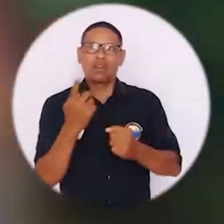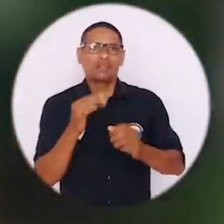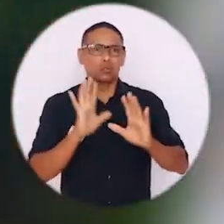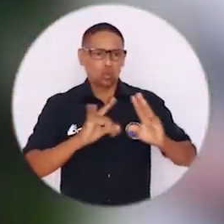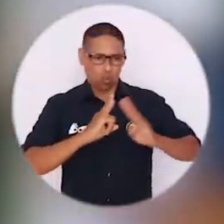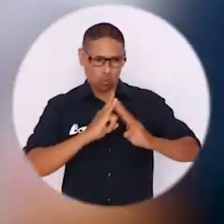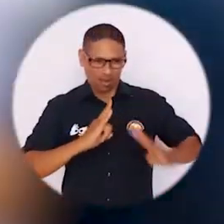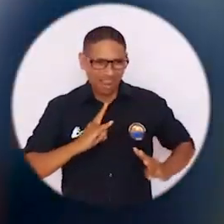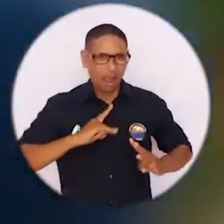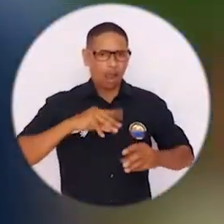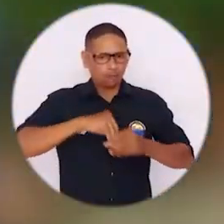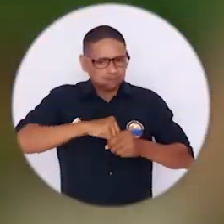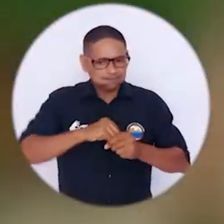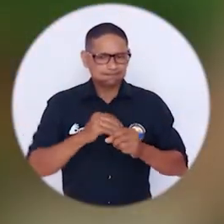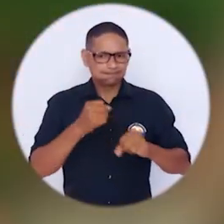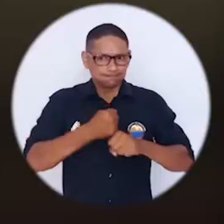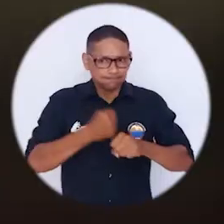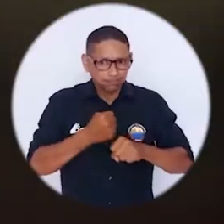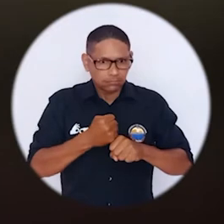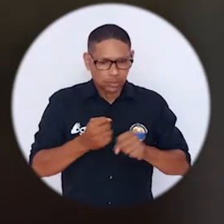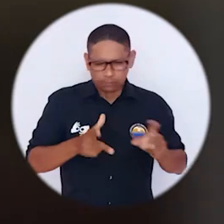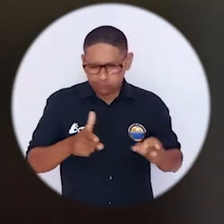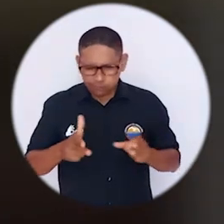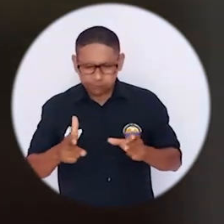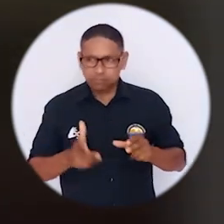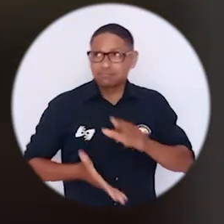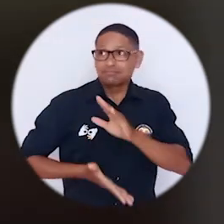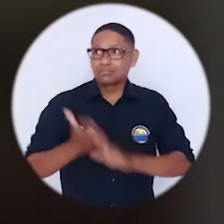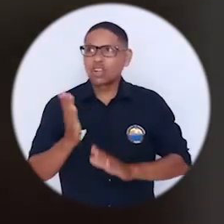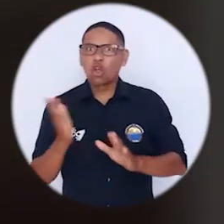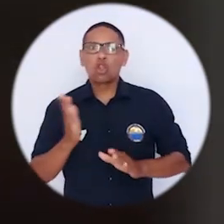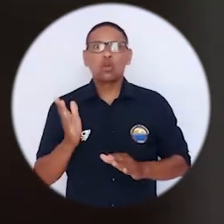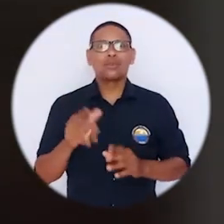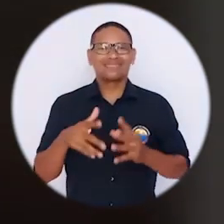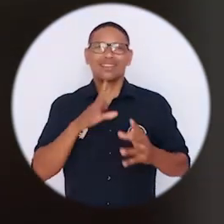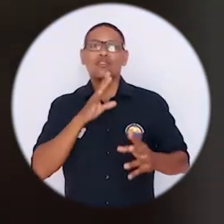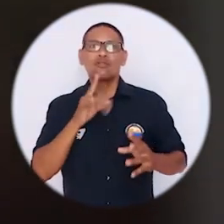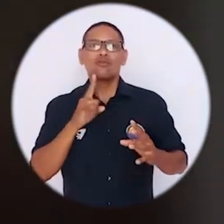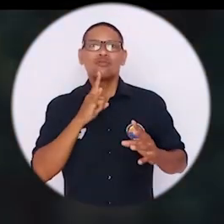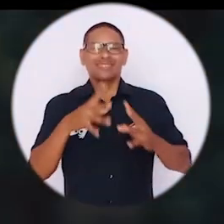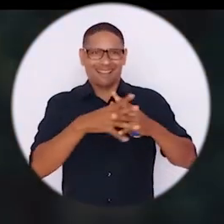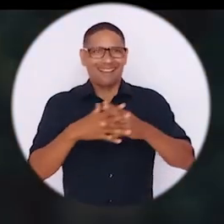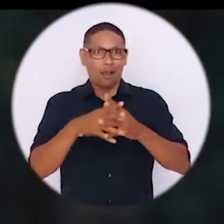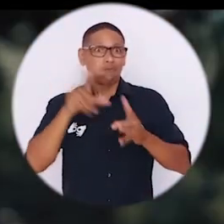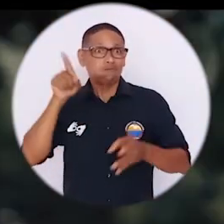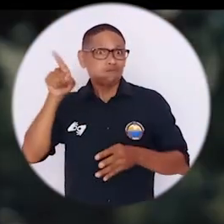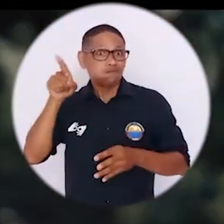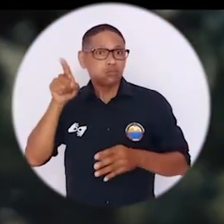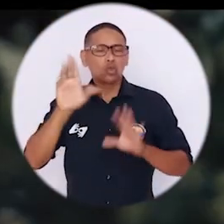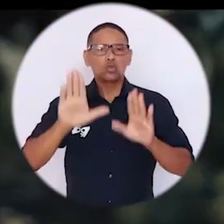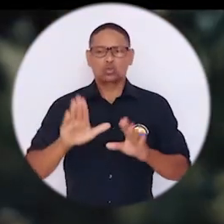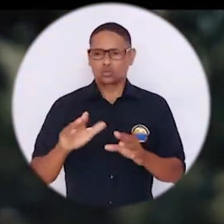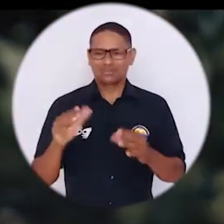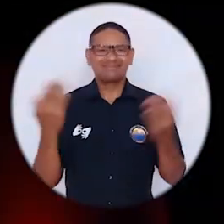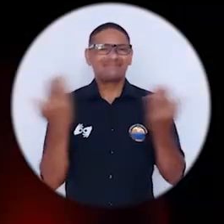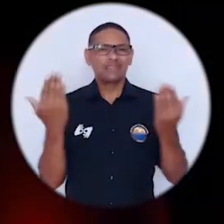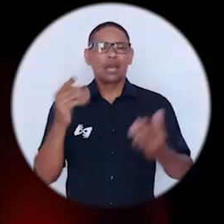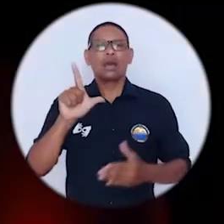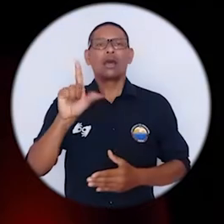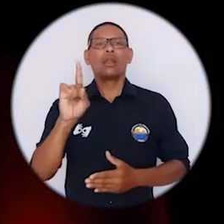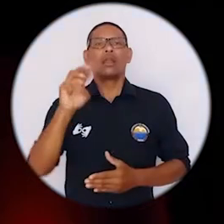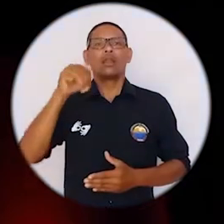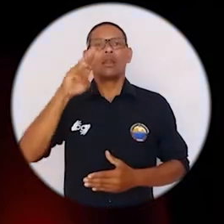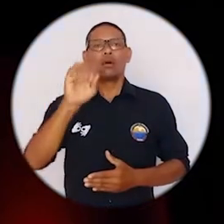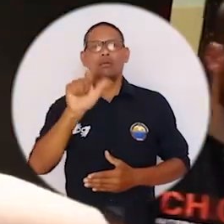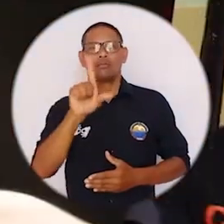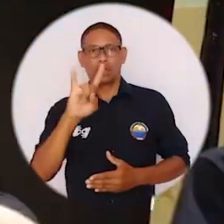realizadores audiovisuales de la Universidad del Magdalena que traspasaron fronteras y llevaron su cortometraje Lumbalú Agonía a las pantallas del Festival de